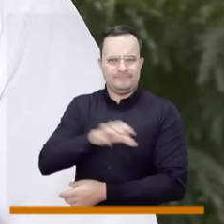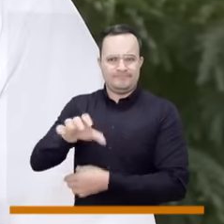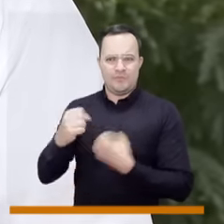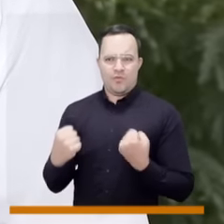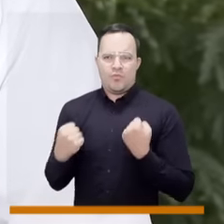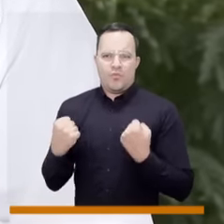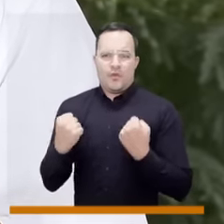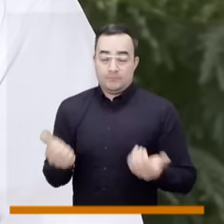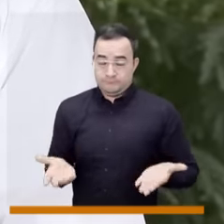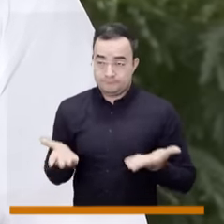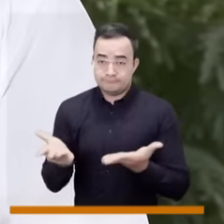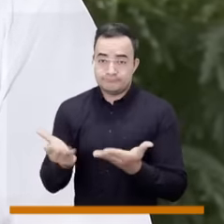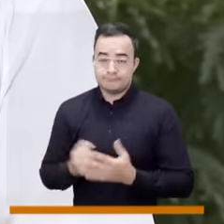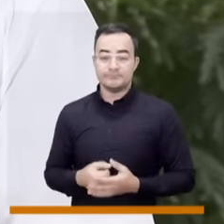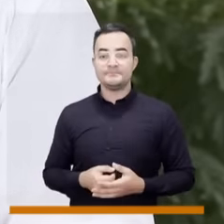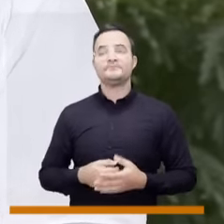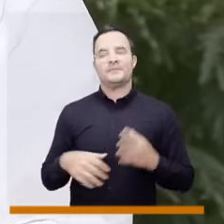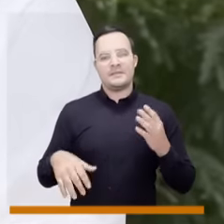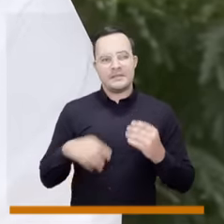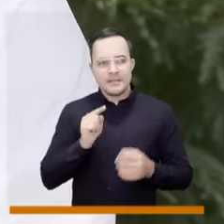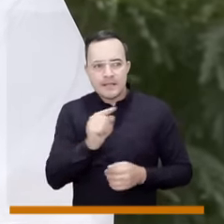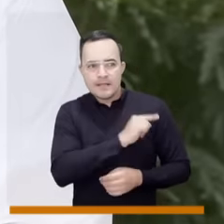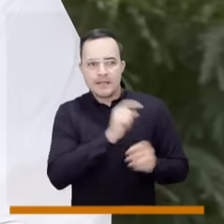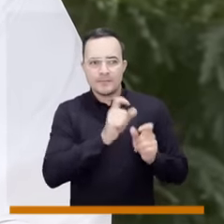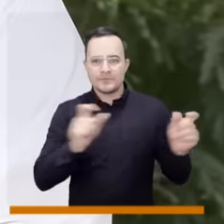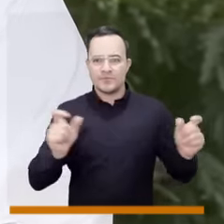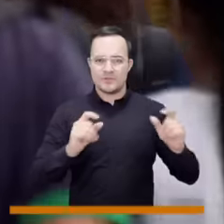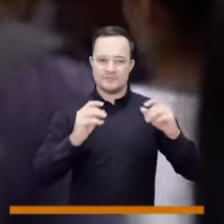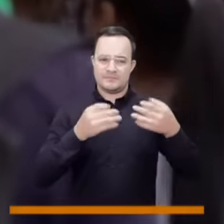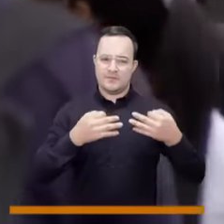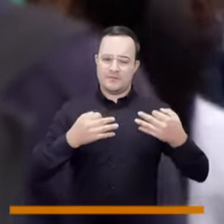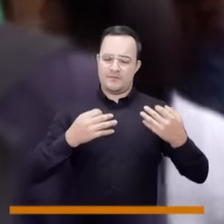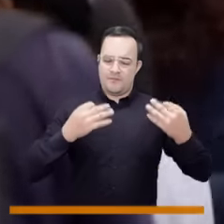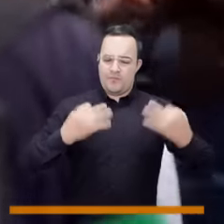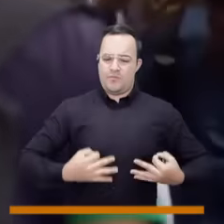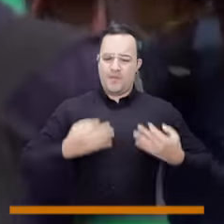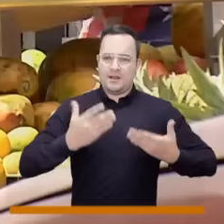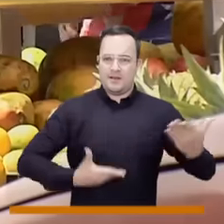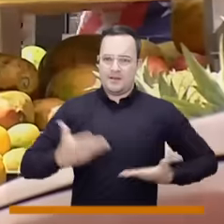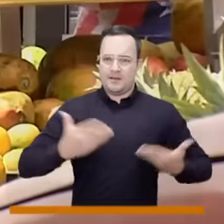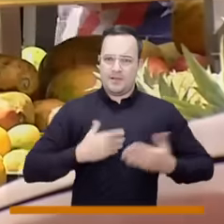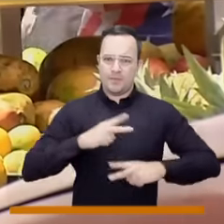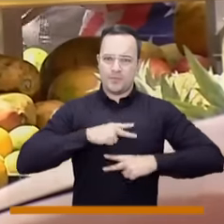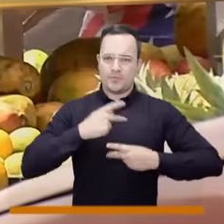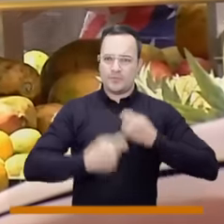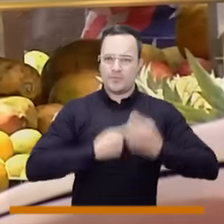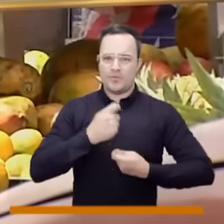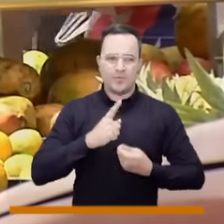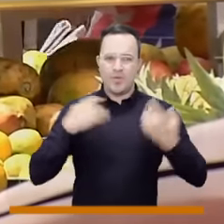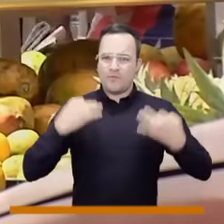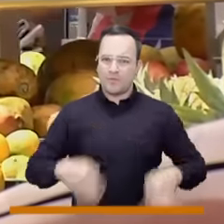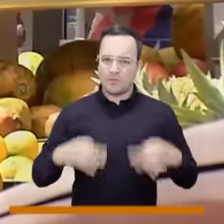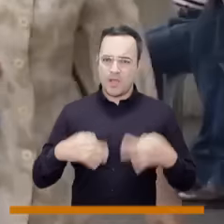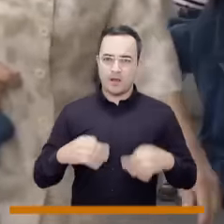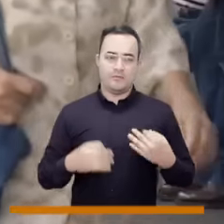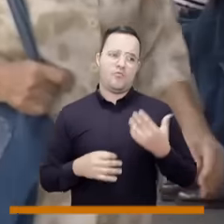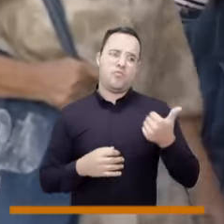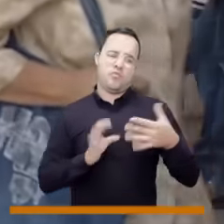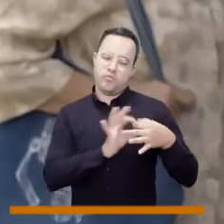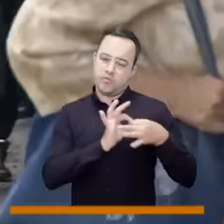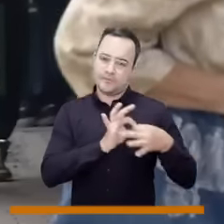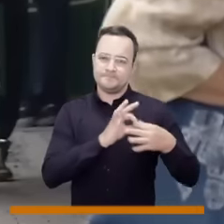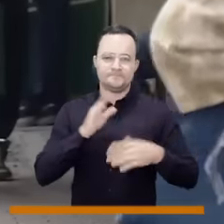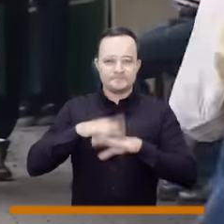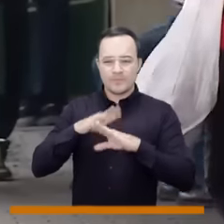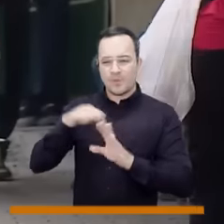emprendimiento y de la mano trabajar con nuestros vendedores informales. Actualizamos la política pública del vendedor informal,